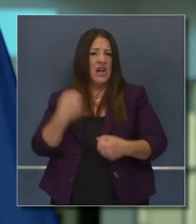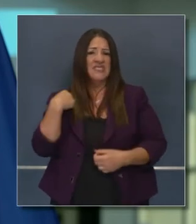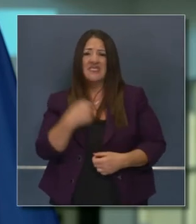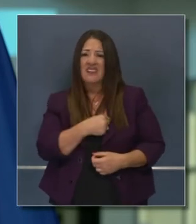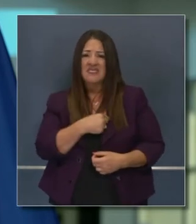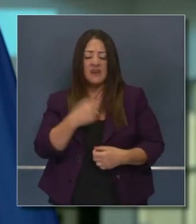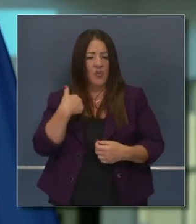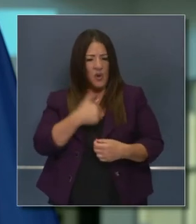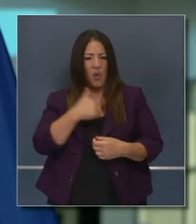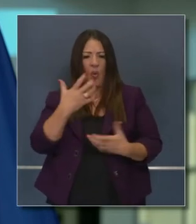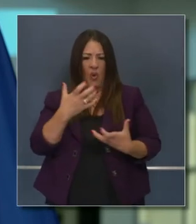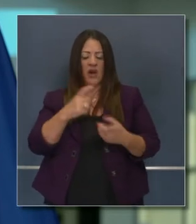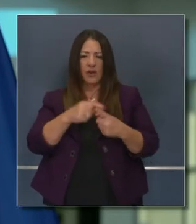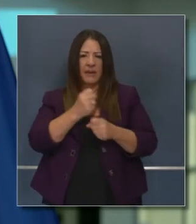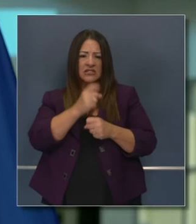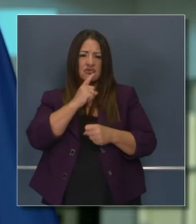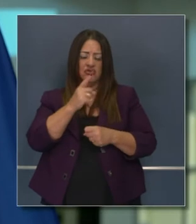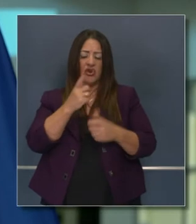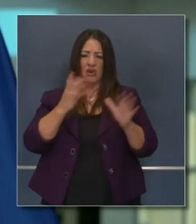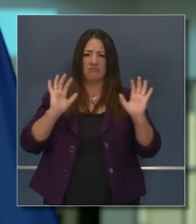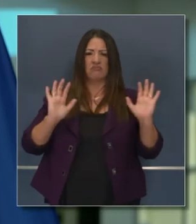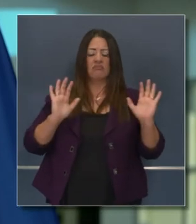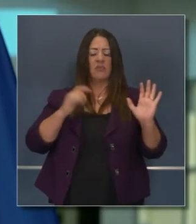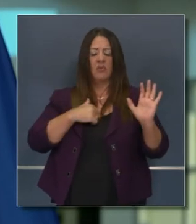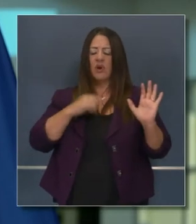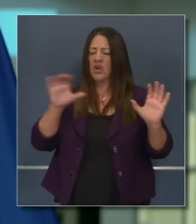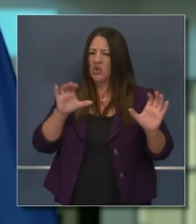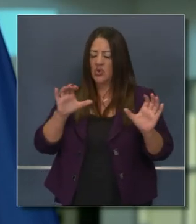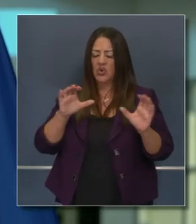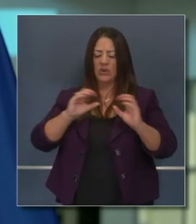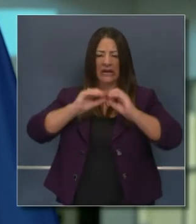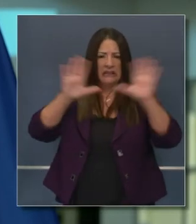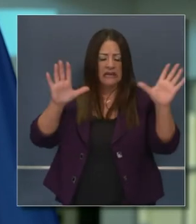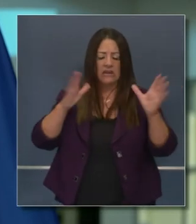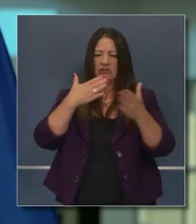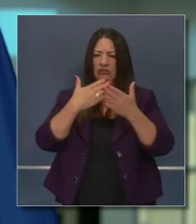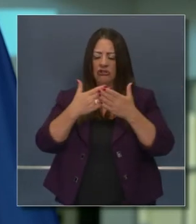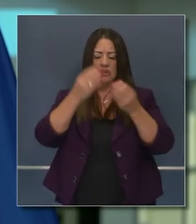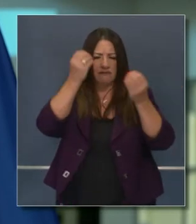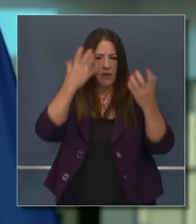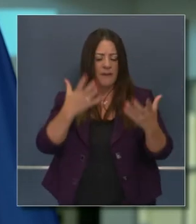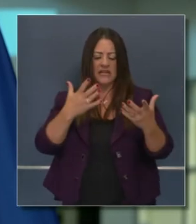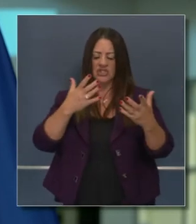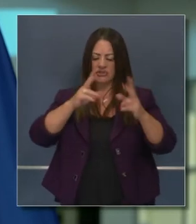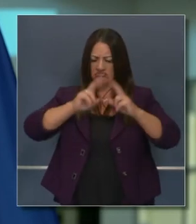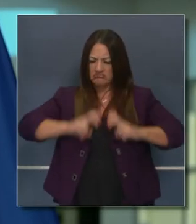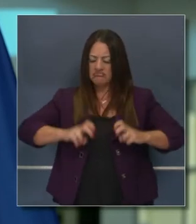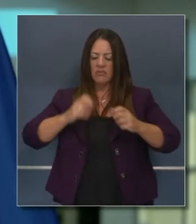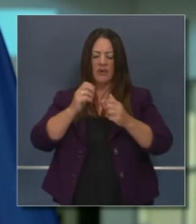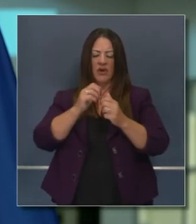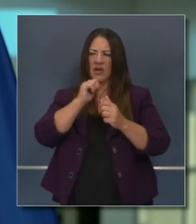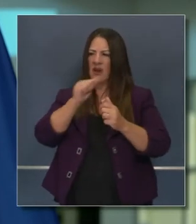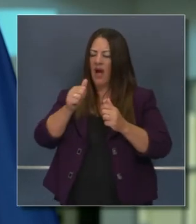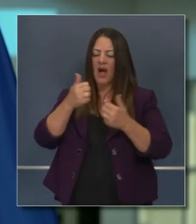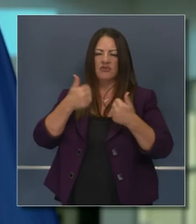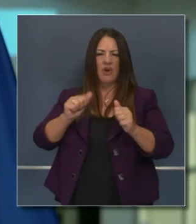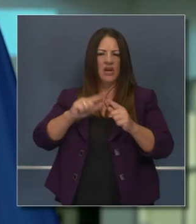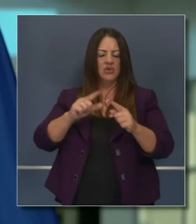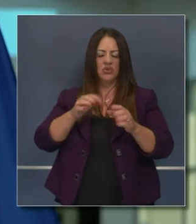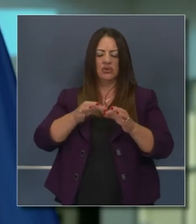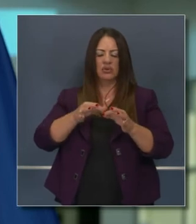ganarnos la confianza del público, compartiendo esta información de una forma transparente, sin retrasos.